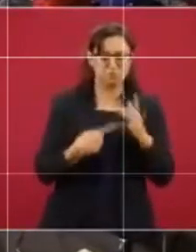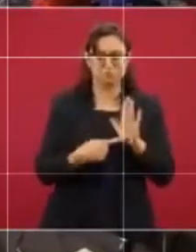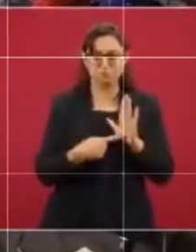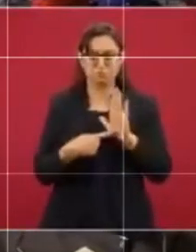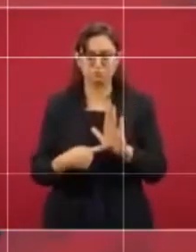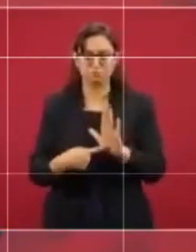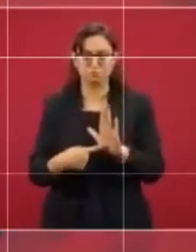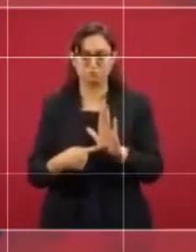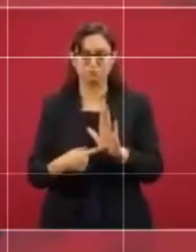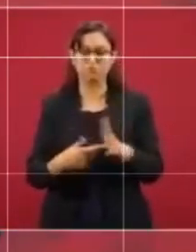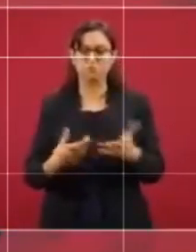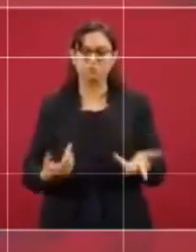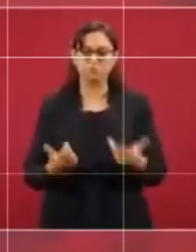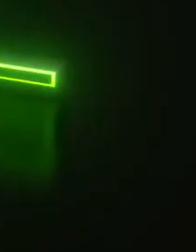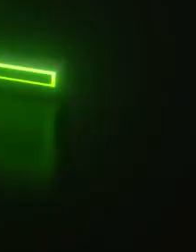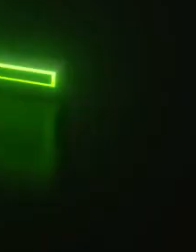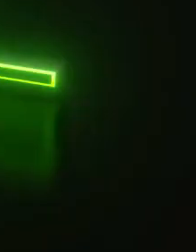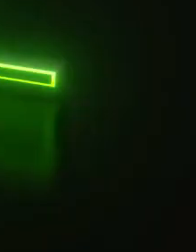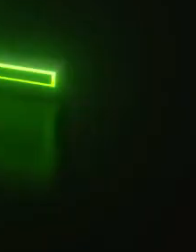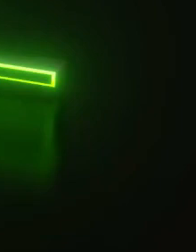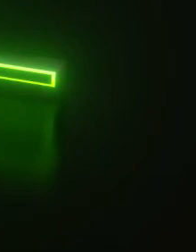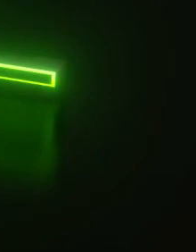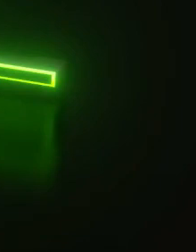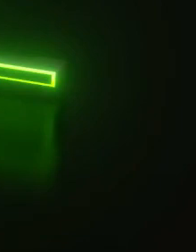las autoridades de Estados Unidos.